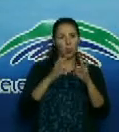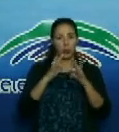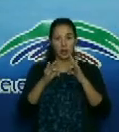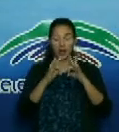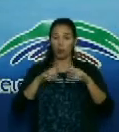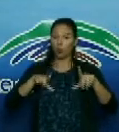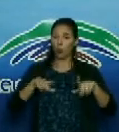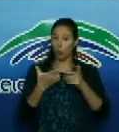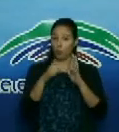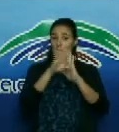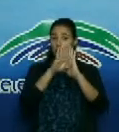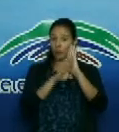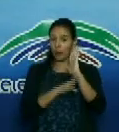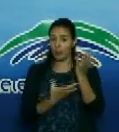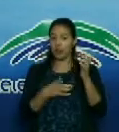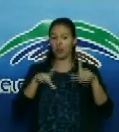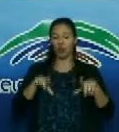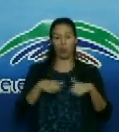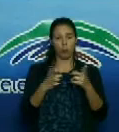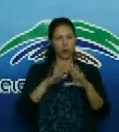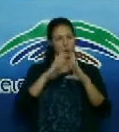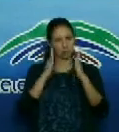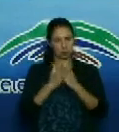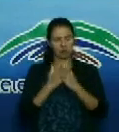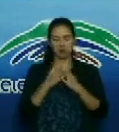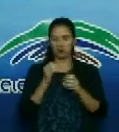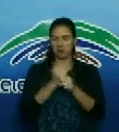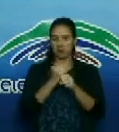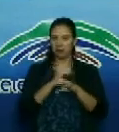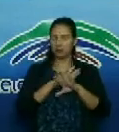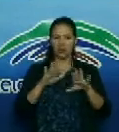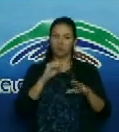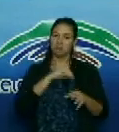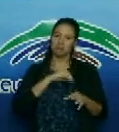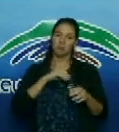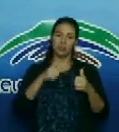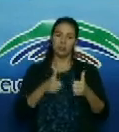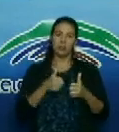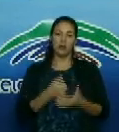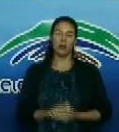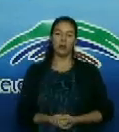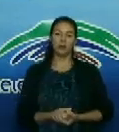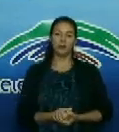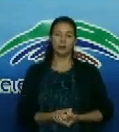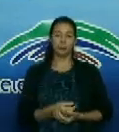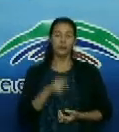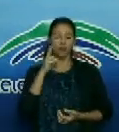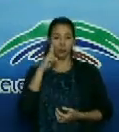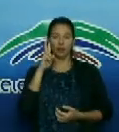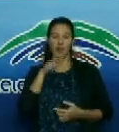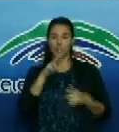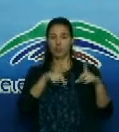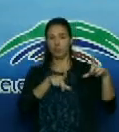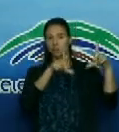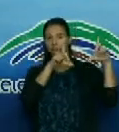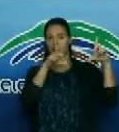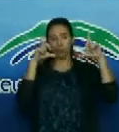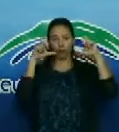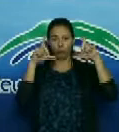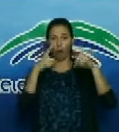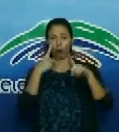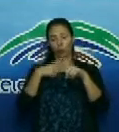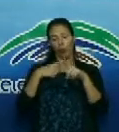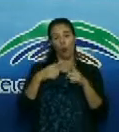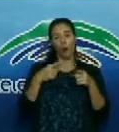medida que fueron transcurriendo los días de asistencia allí en el servicio. Cuéntenos, y también a los amigos televidentes, bueno, estamos viendo imágenes también del personal que elabora allí